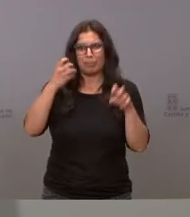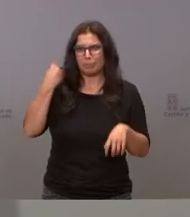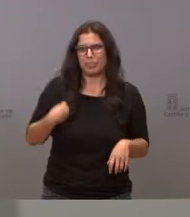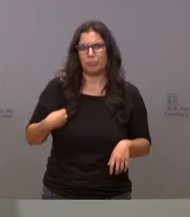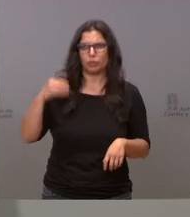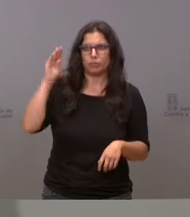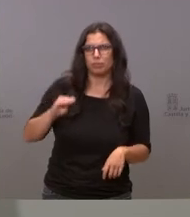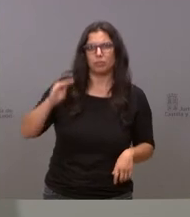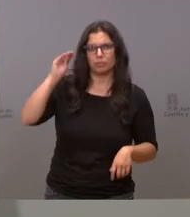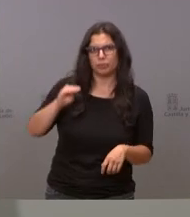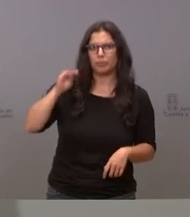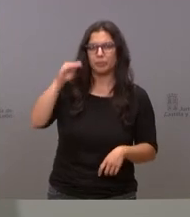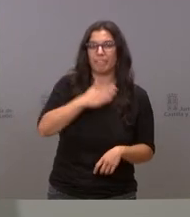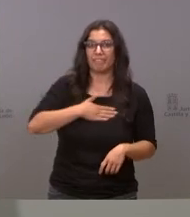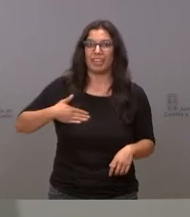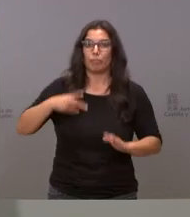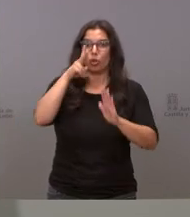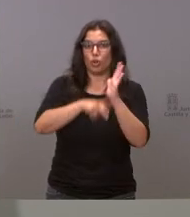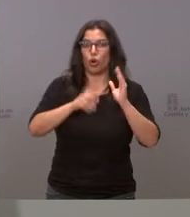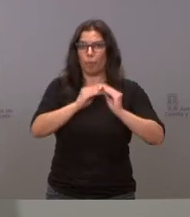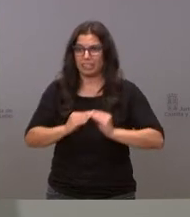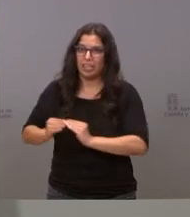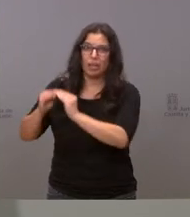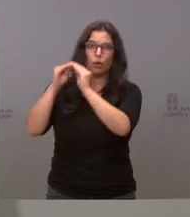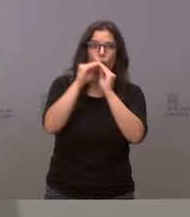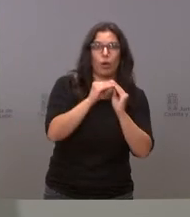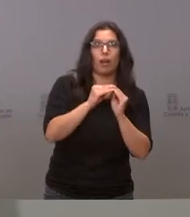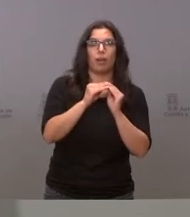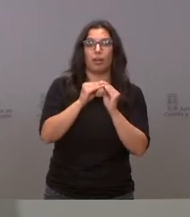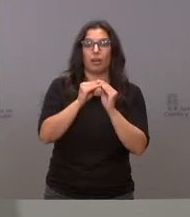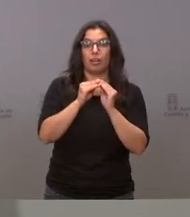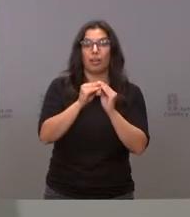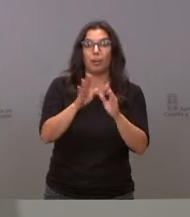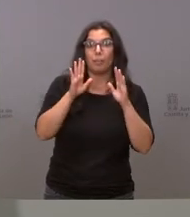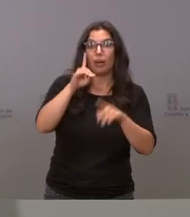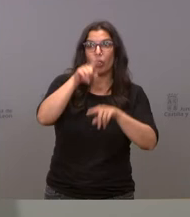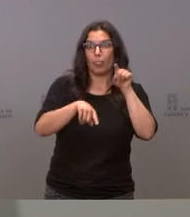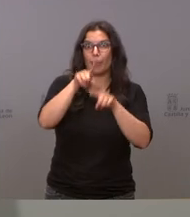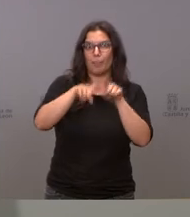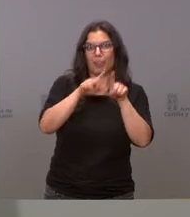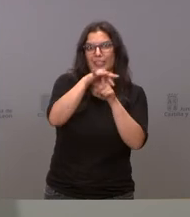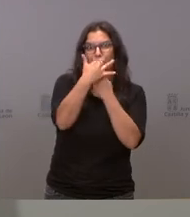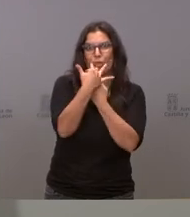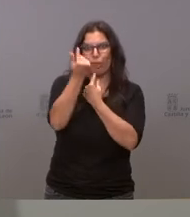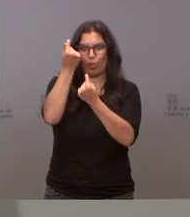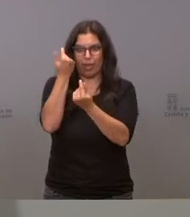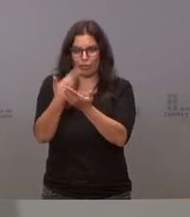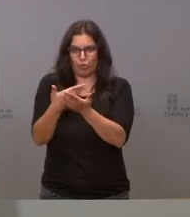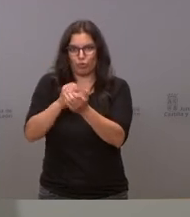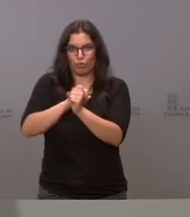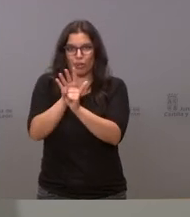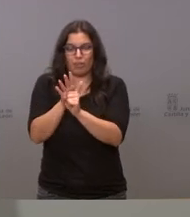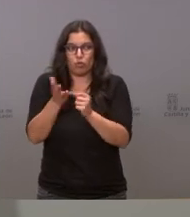queremos que las normas sean homogéneas pero que se adecúen a la situación epidemiológica y yo